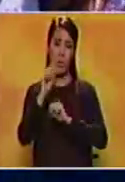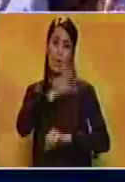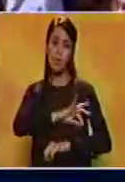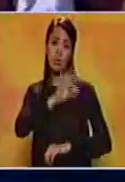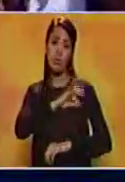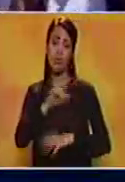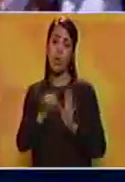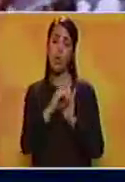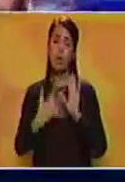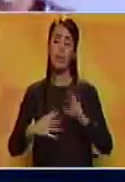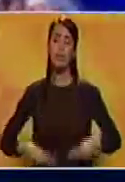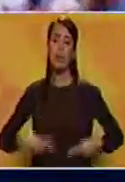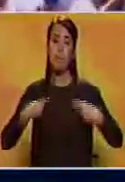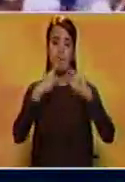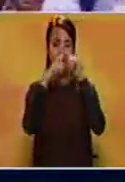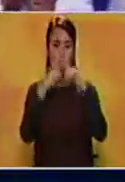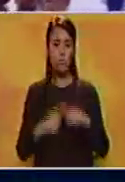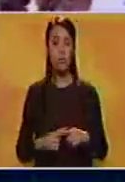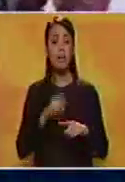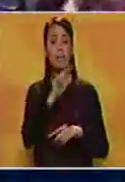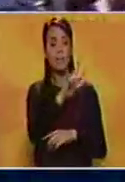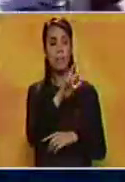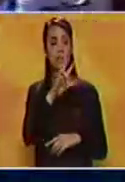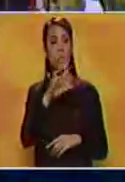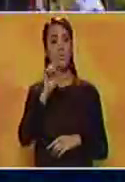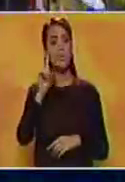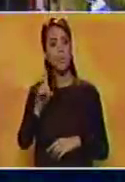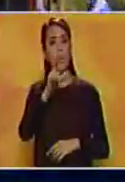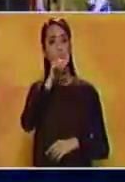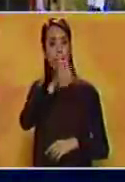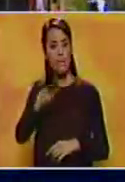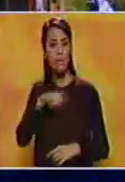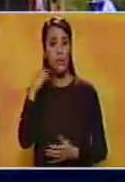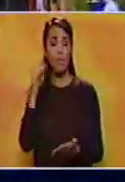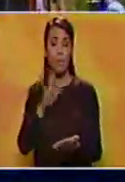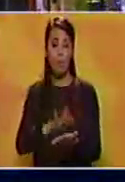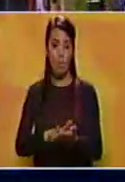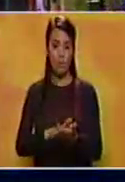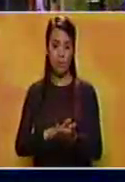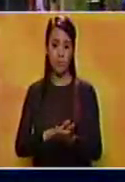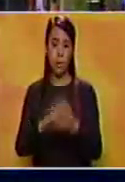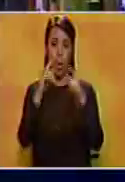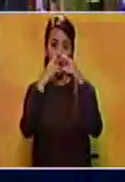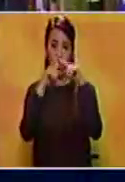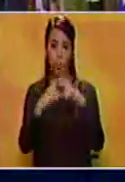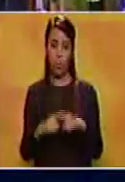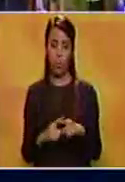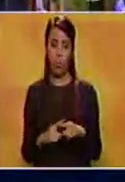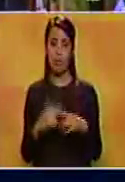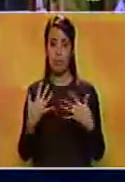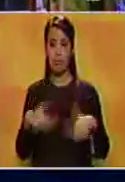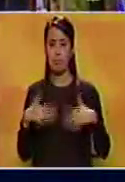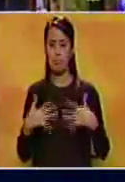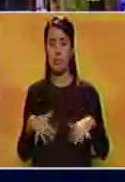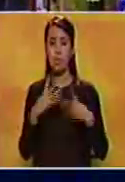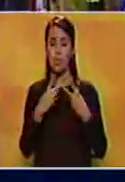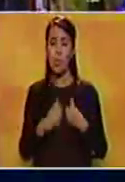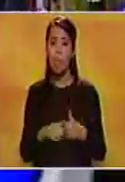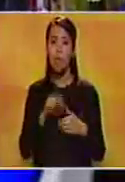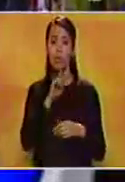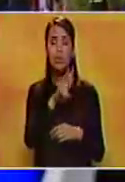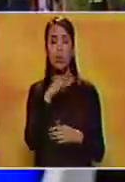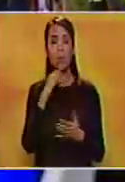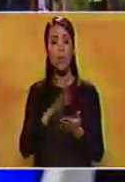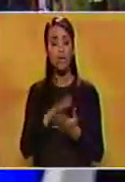Pro Derechos Humanos contabiliza 351 víctimas mortales, cifra que estaría alcanzando el número de dos homicidios